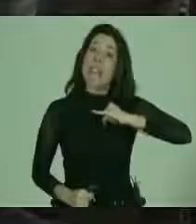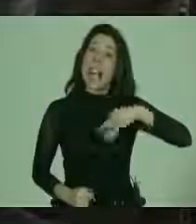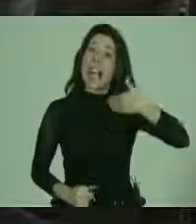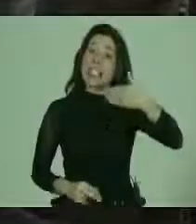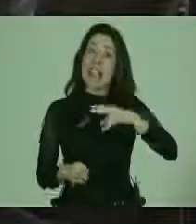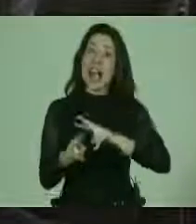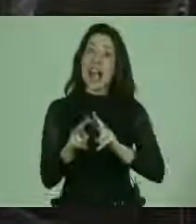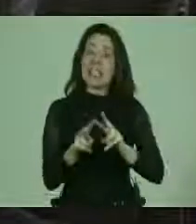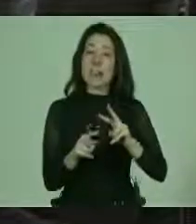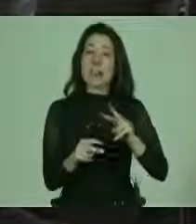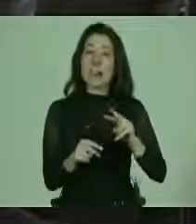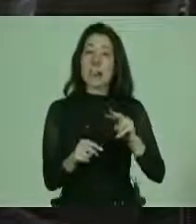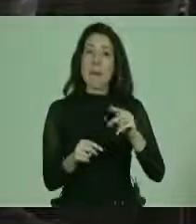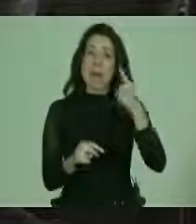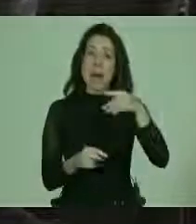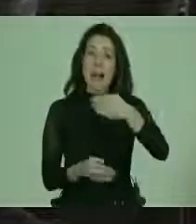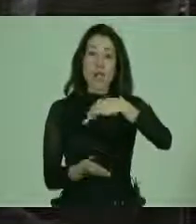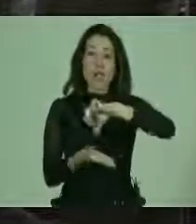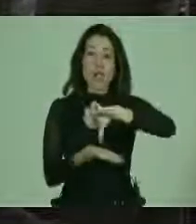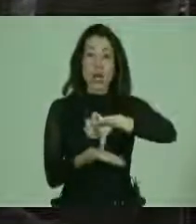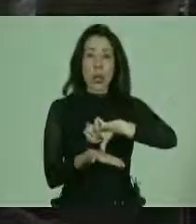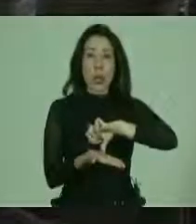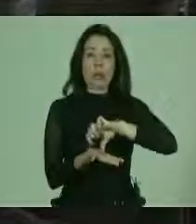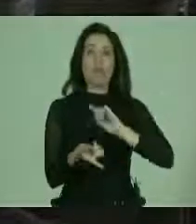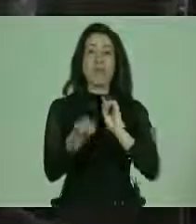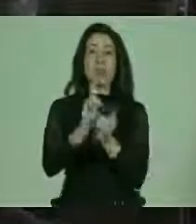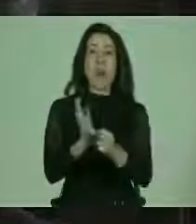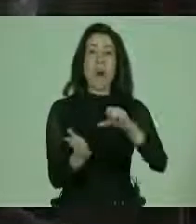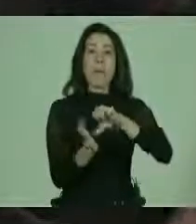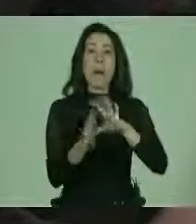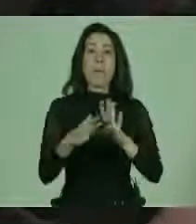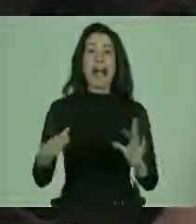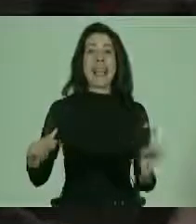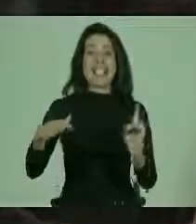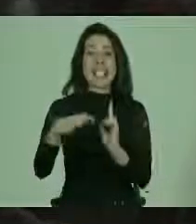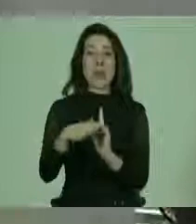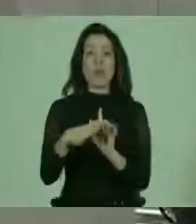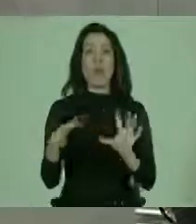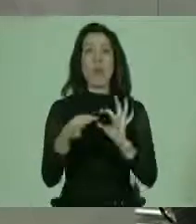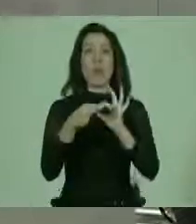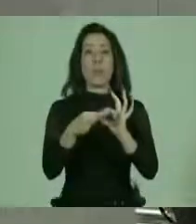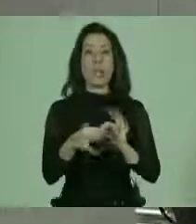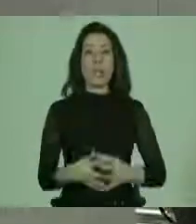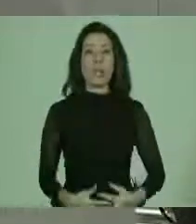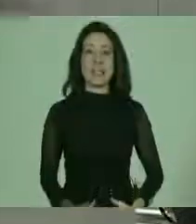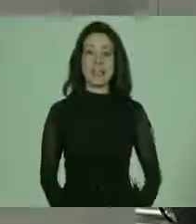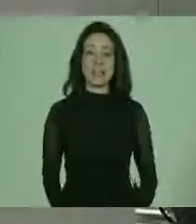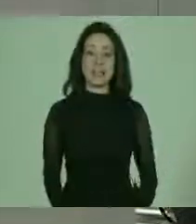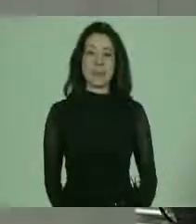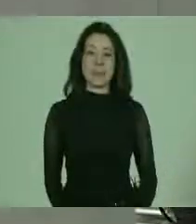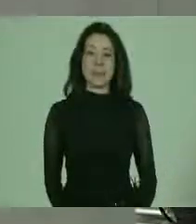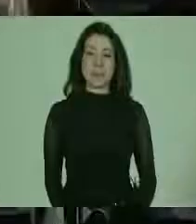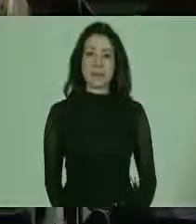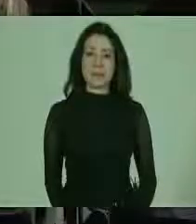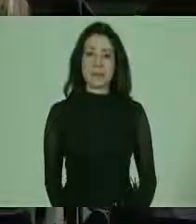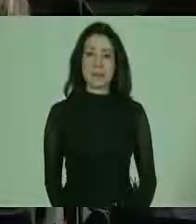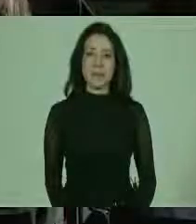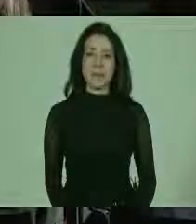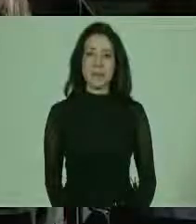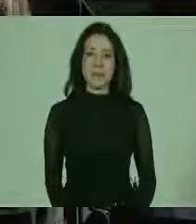haciendo a fin de que nuestro país sea un país mucho más inclusivo. Muchas gracias. Gracias. Gracias. Gracias.